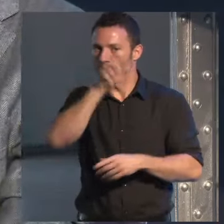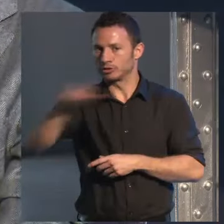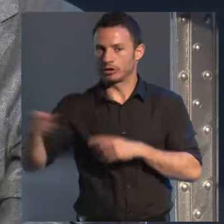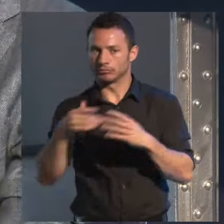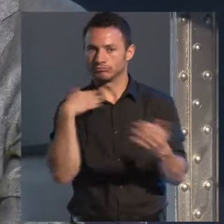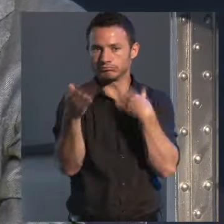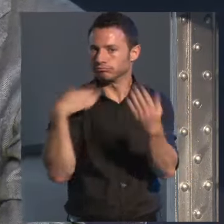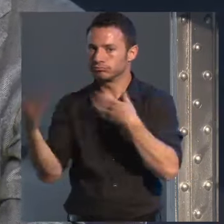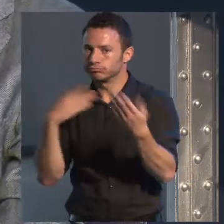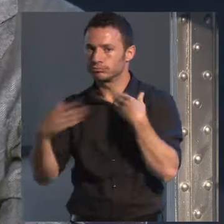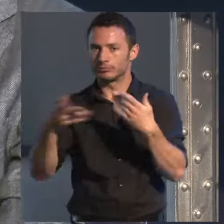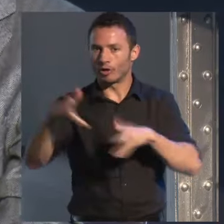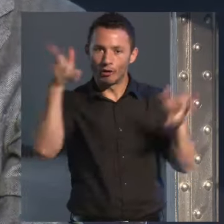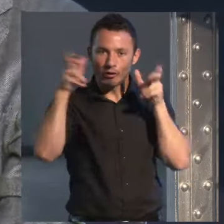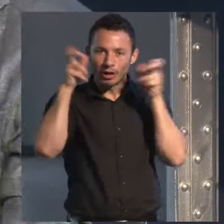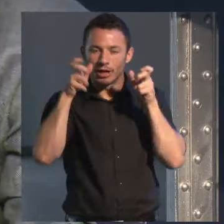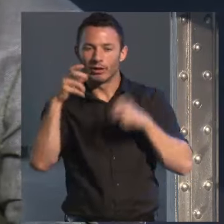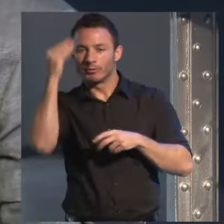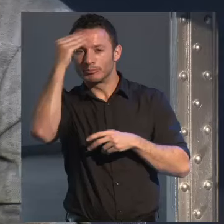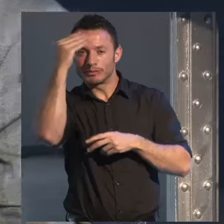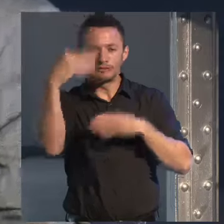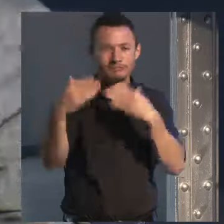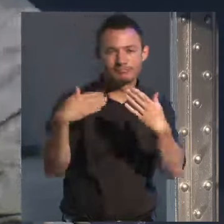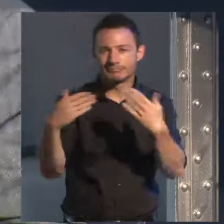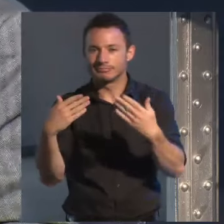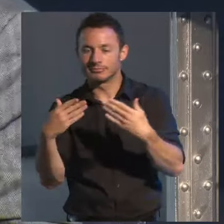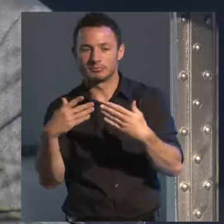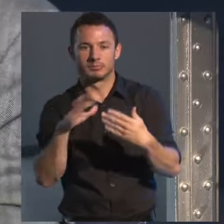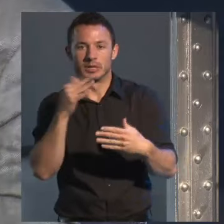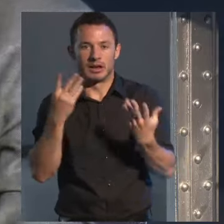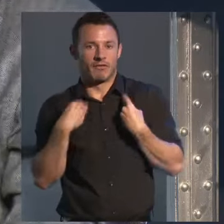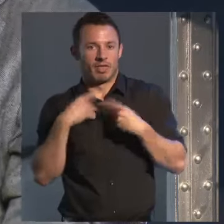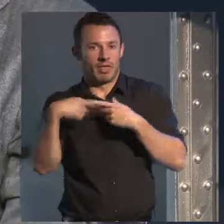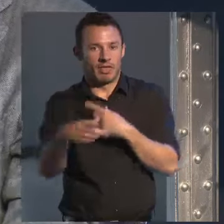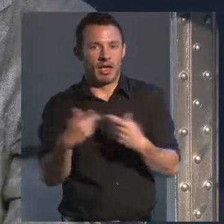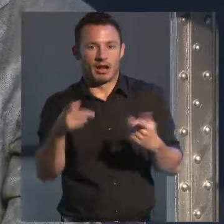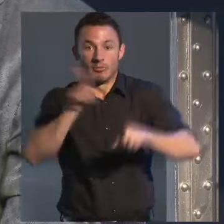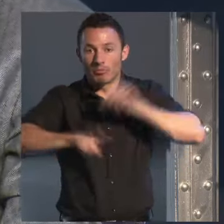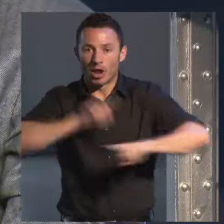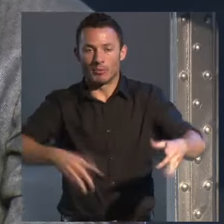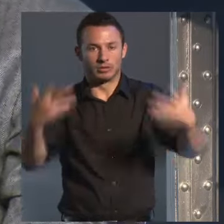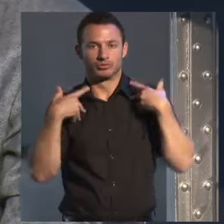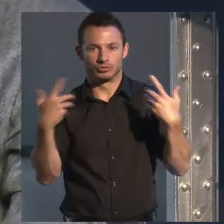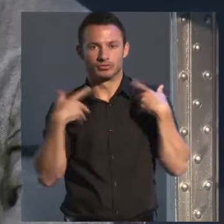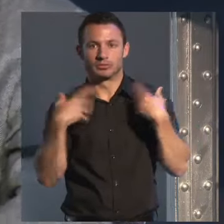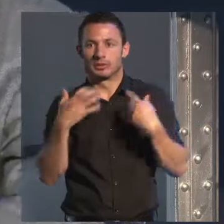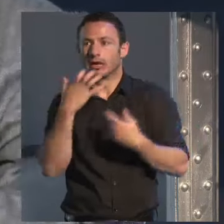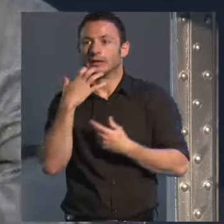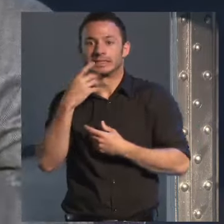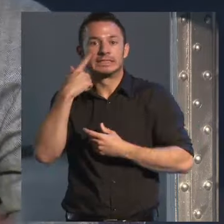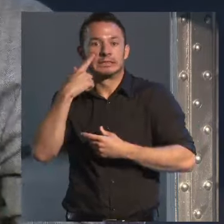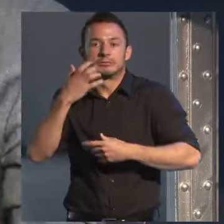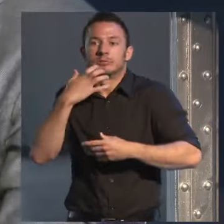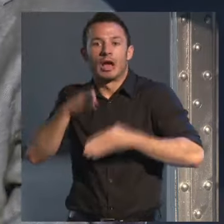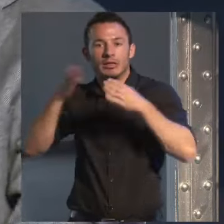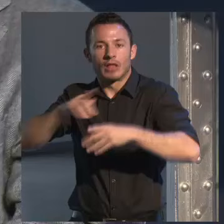saber lo que piensan sufrir los problemas de la vida cotidiana si encuentro yogur en la tienda o no